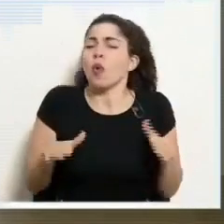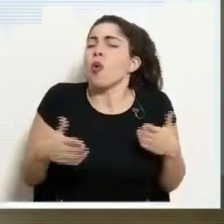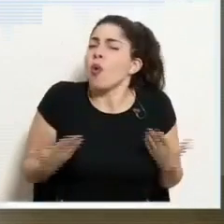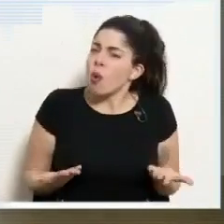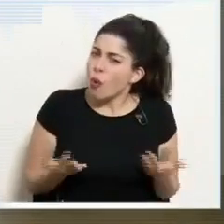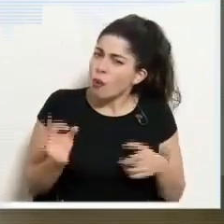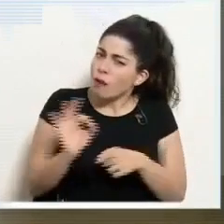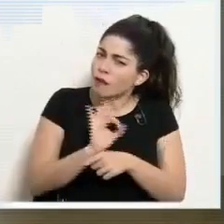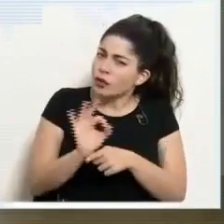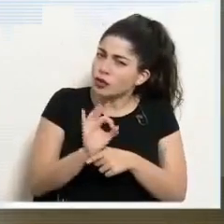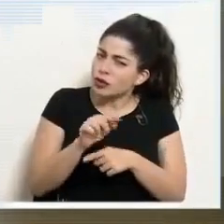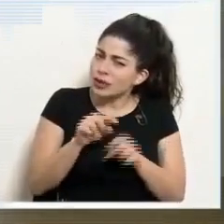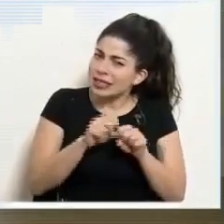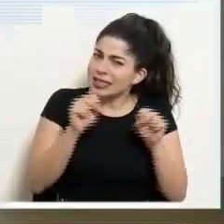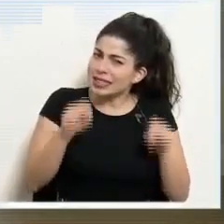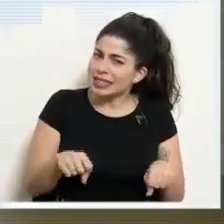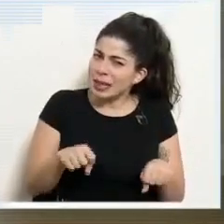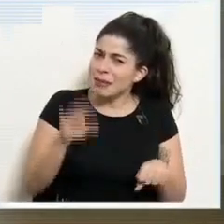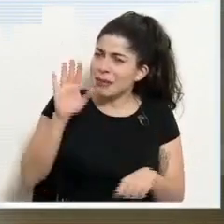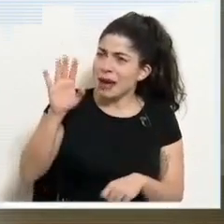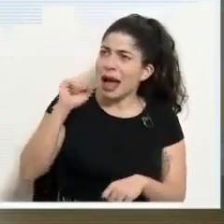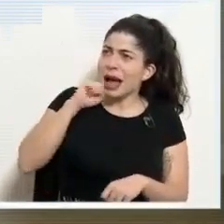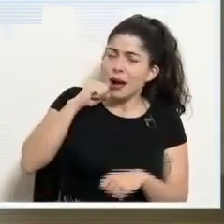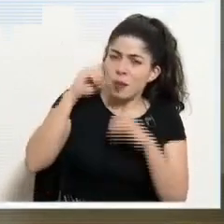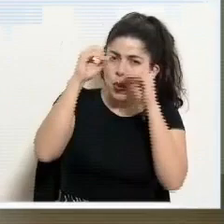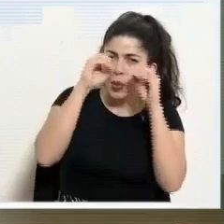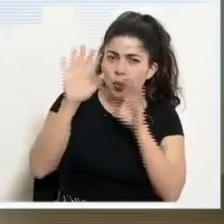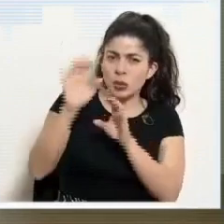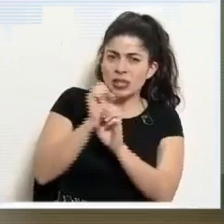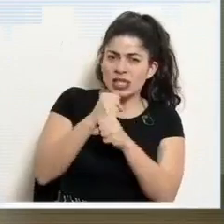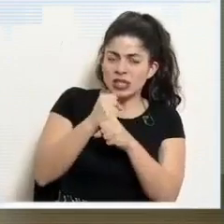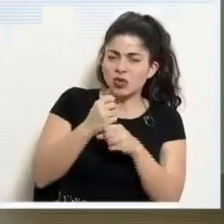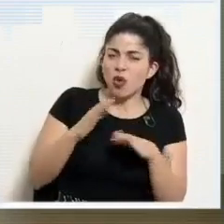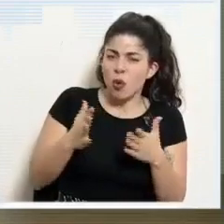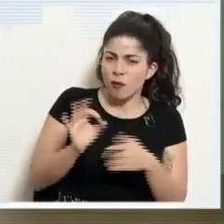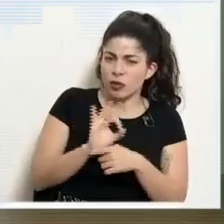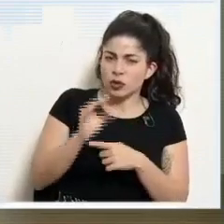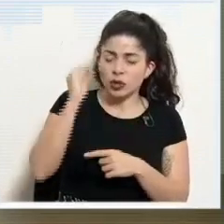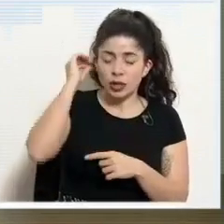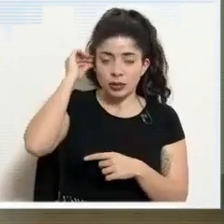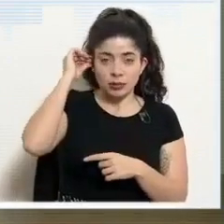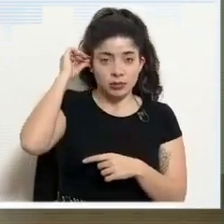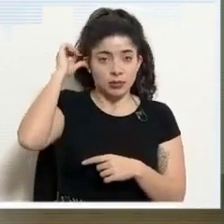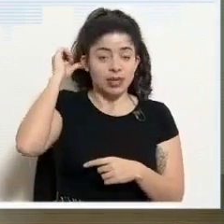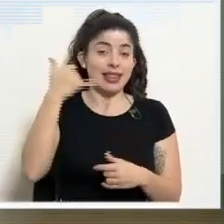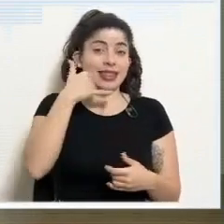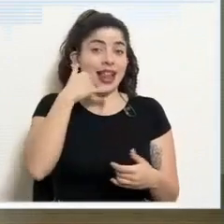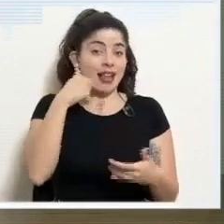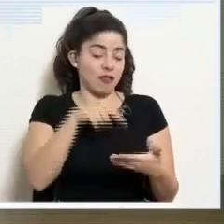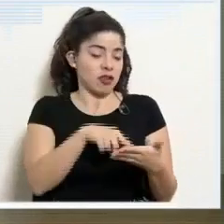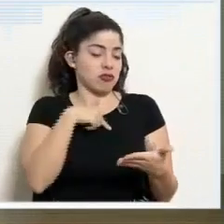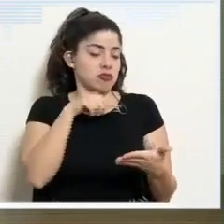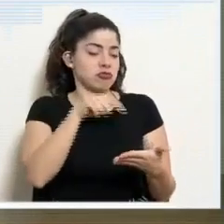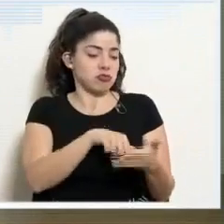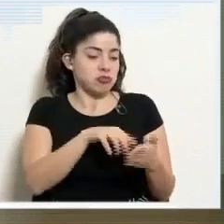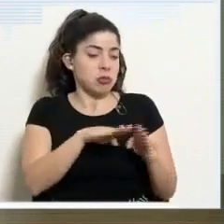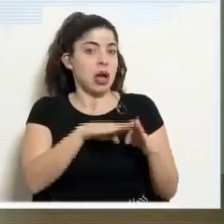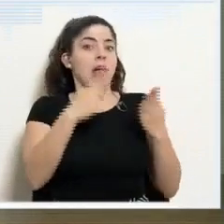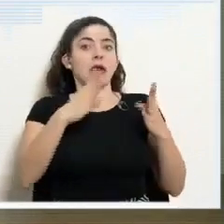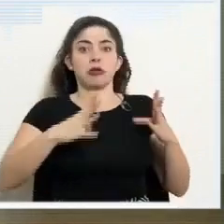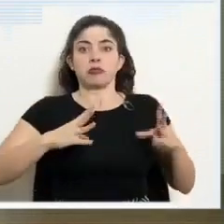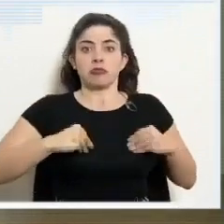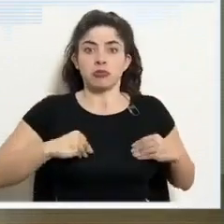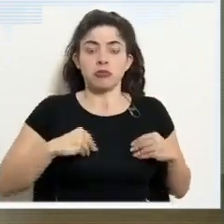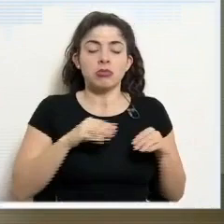funciona este sistema que ha desarrollado Apple y Google? A la hora de activarlo en nuestros teléfonos celulares, se van a empezar a generar